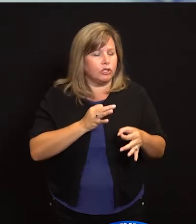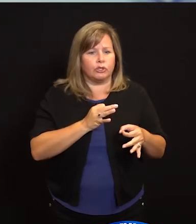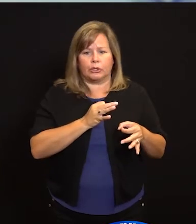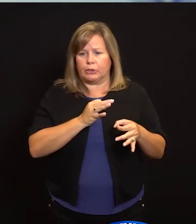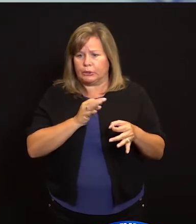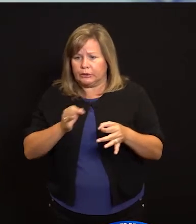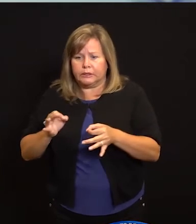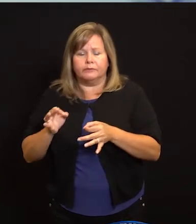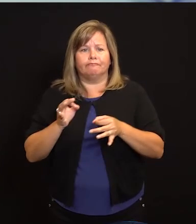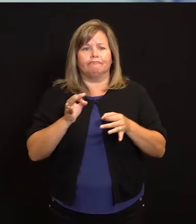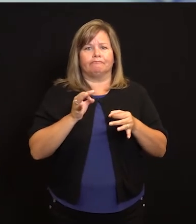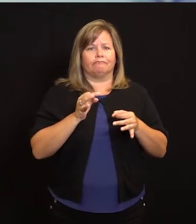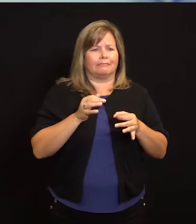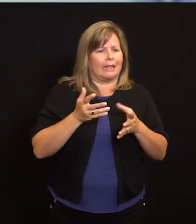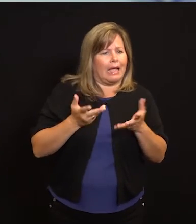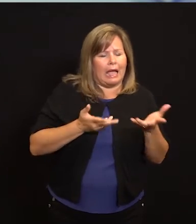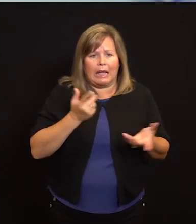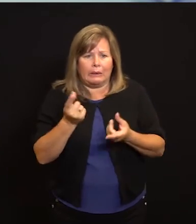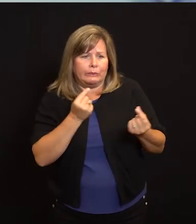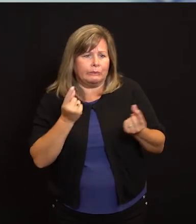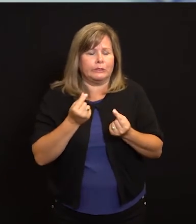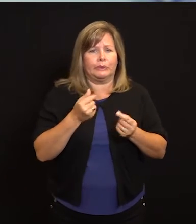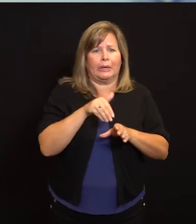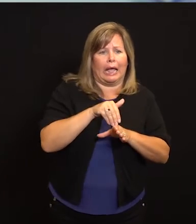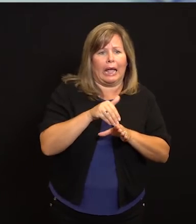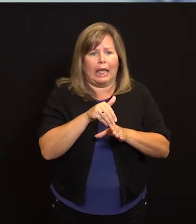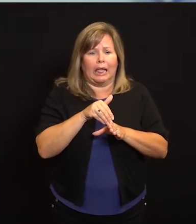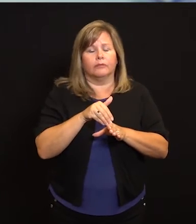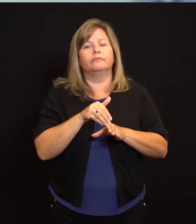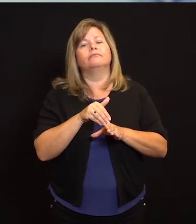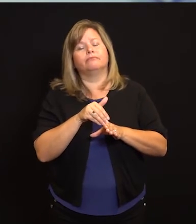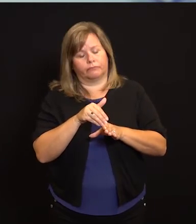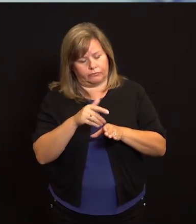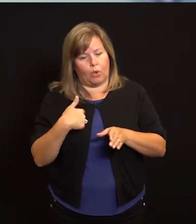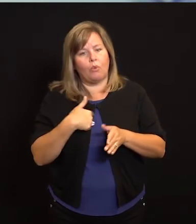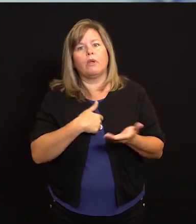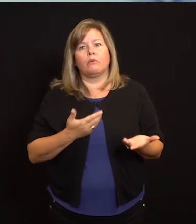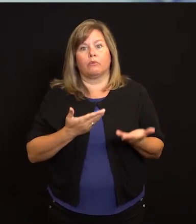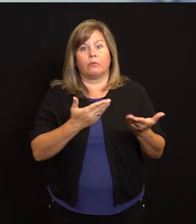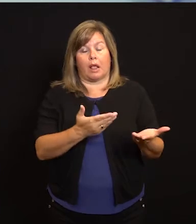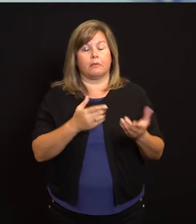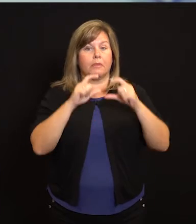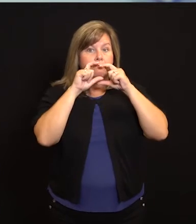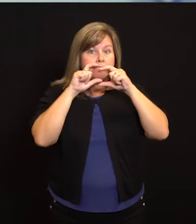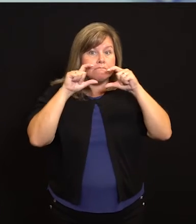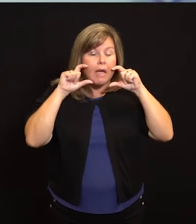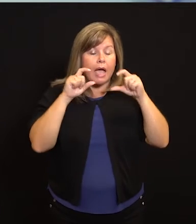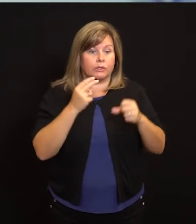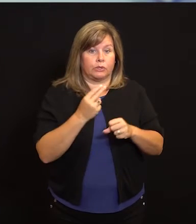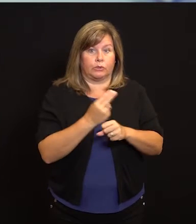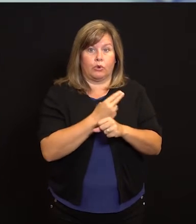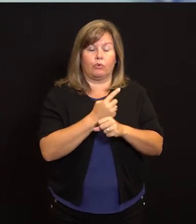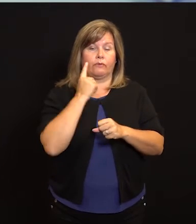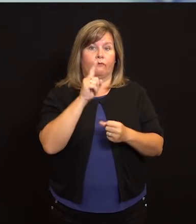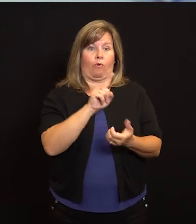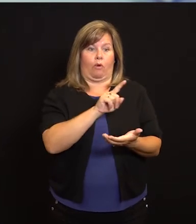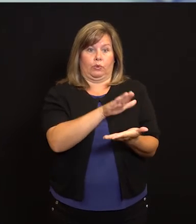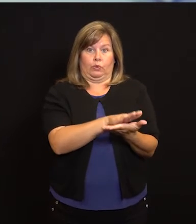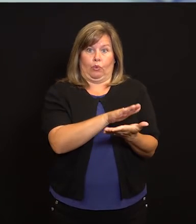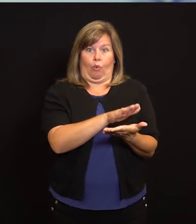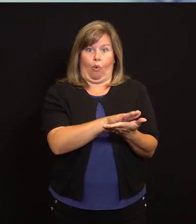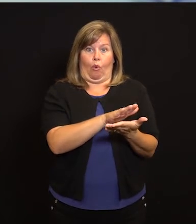que si usted tiene un estudiante o una persona en el hogar que es médicamente delicada, que tienen condiciones de salud subyacentes,